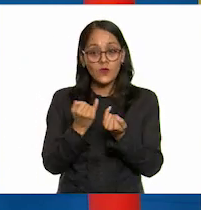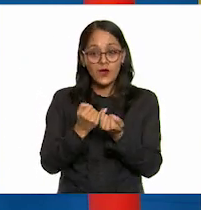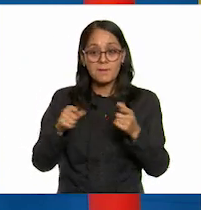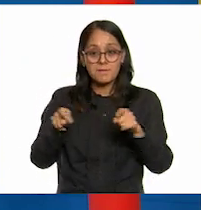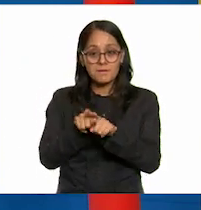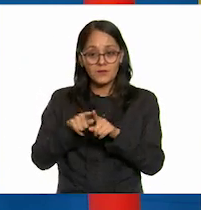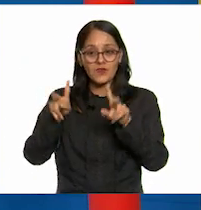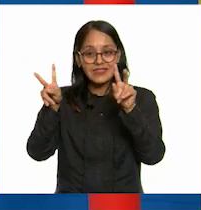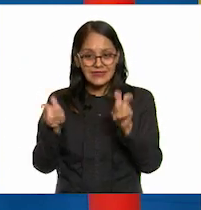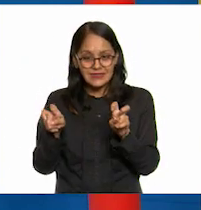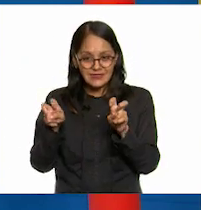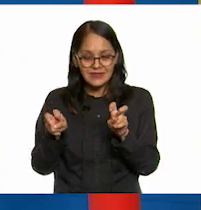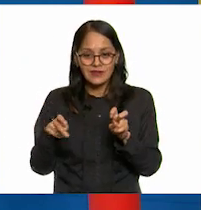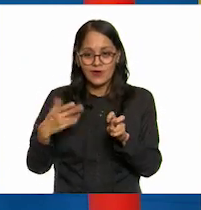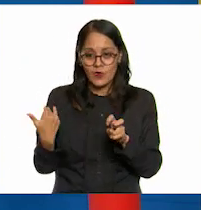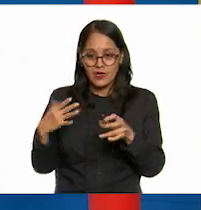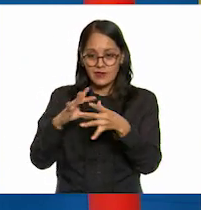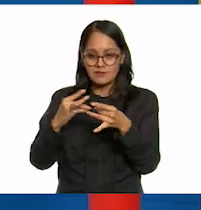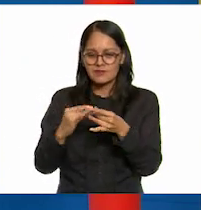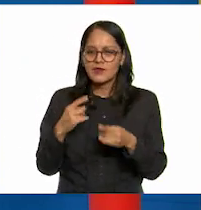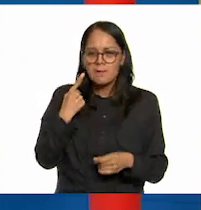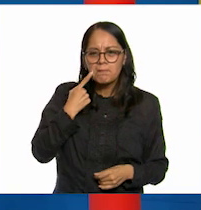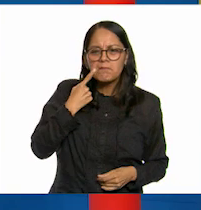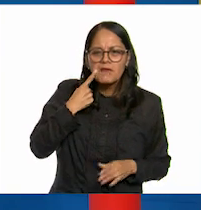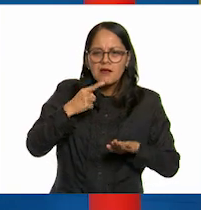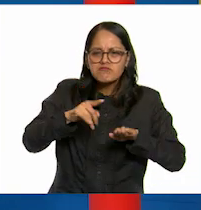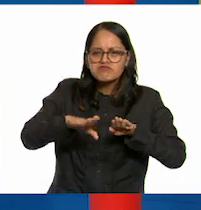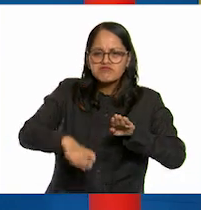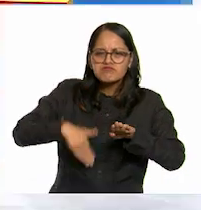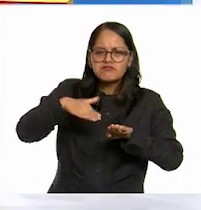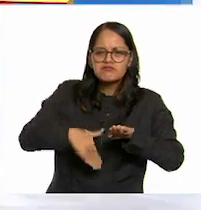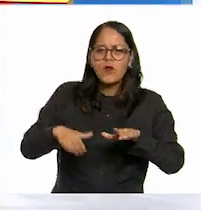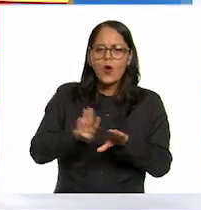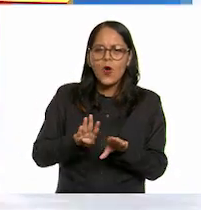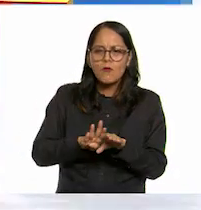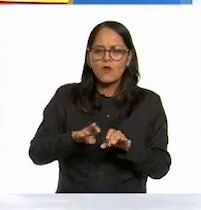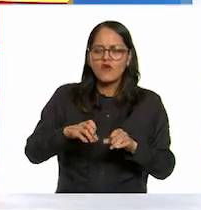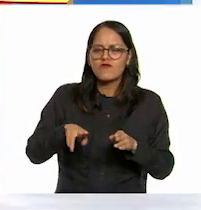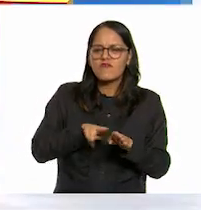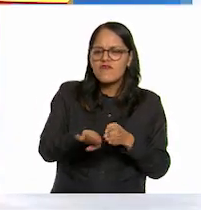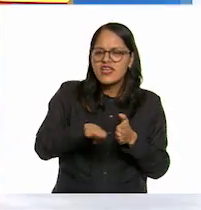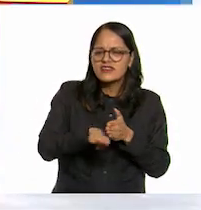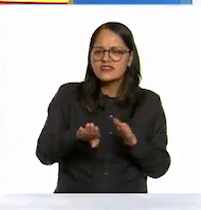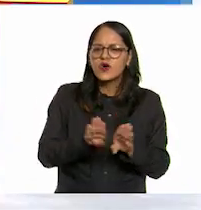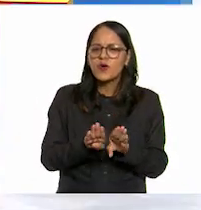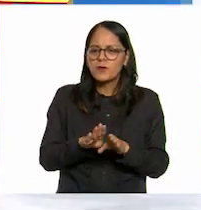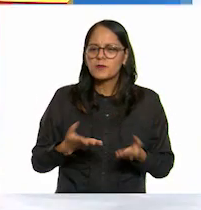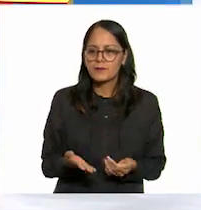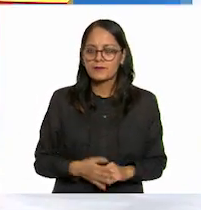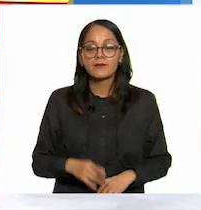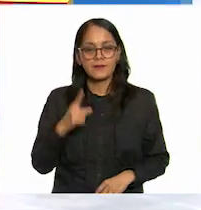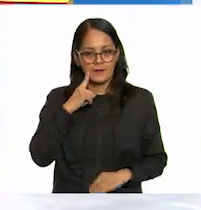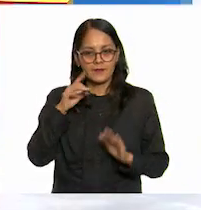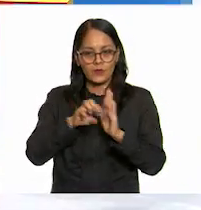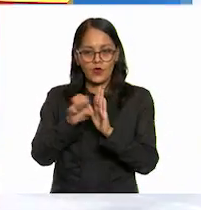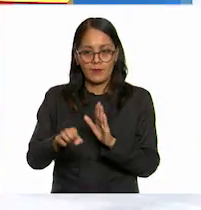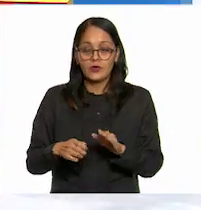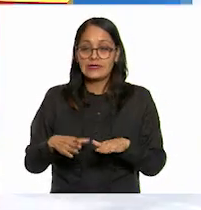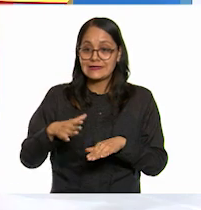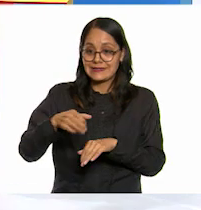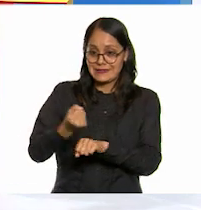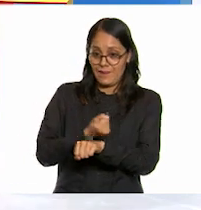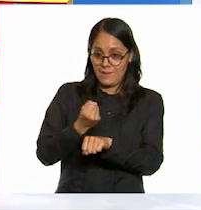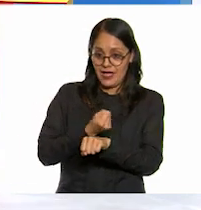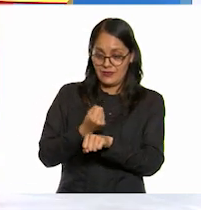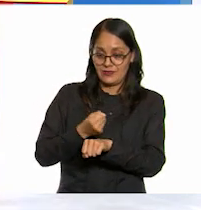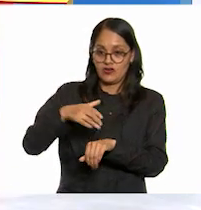¿dónde se evidencia la fricción y cuáles son sus efectos? bueno la fuerza de rozamiento se evidencia en el calzado con